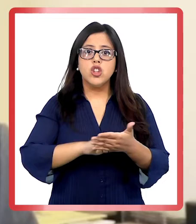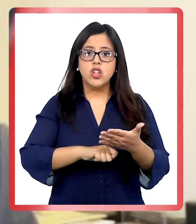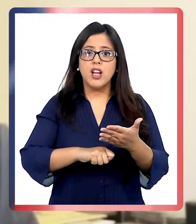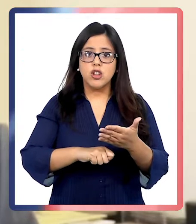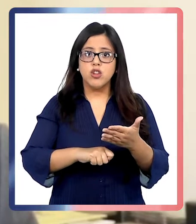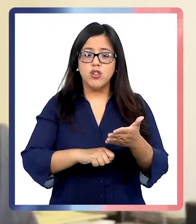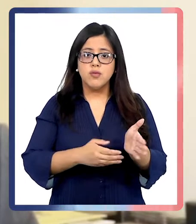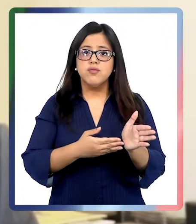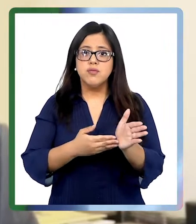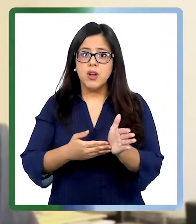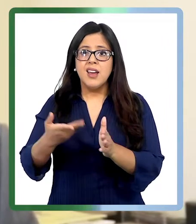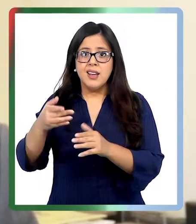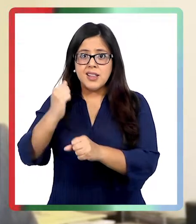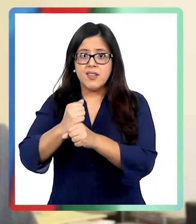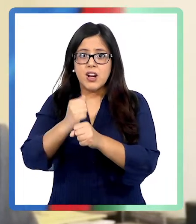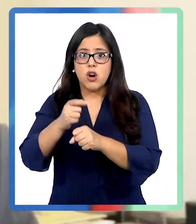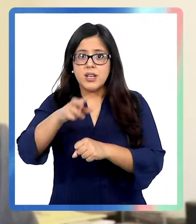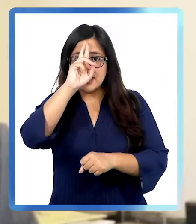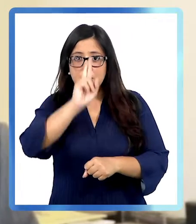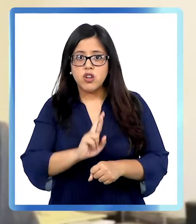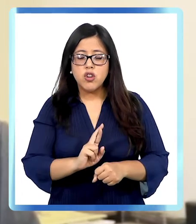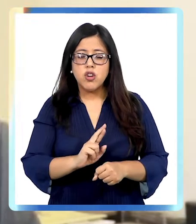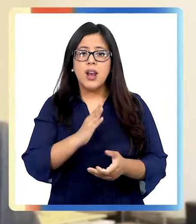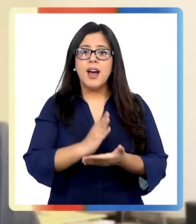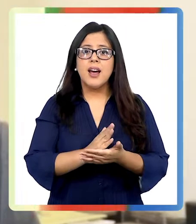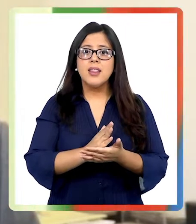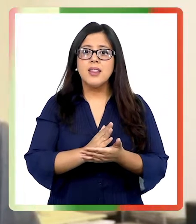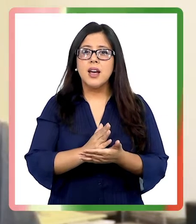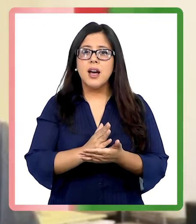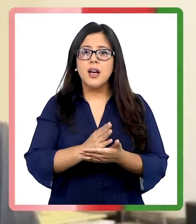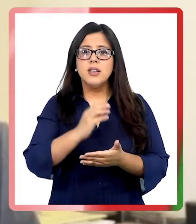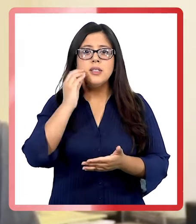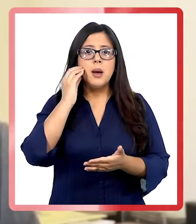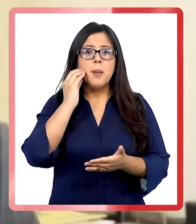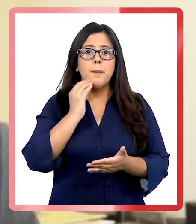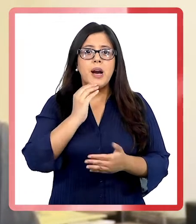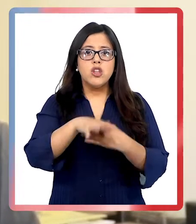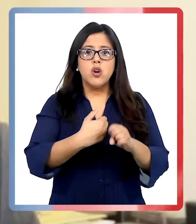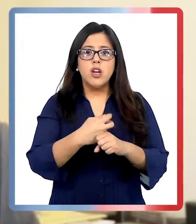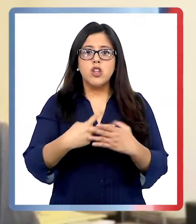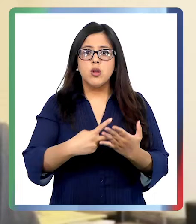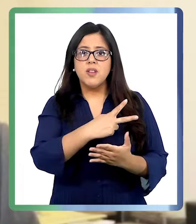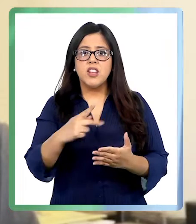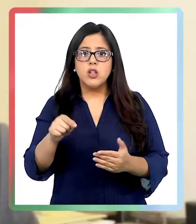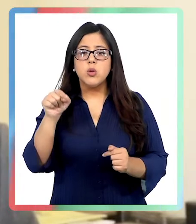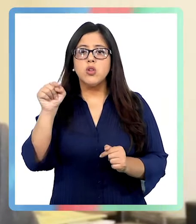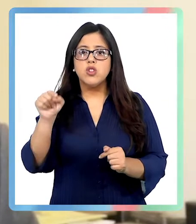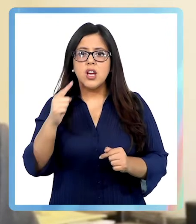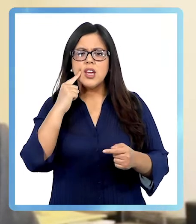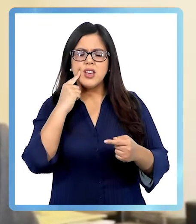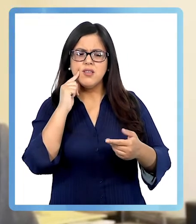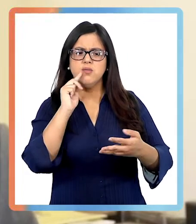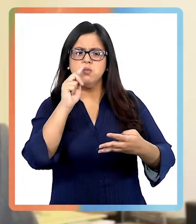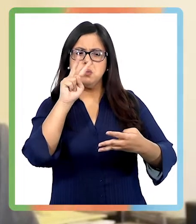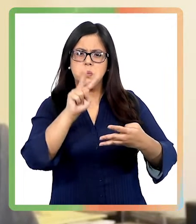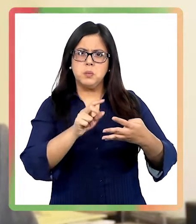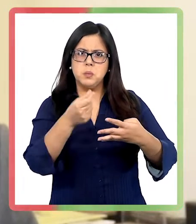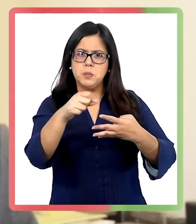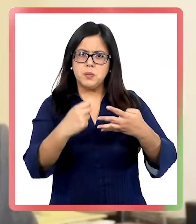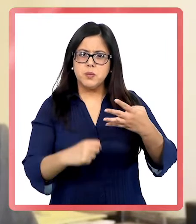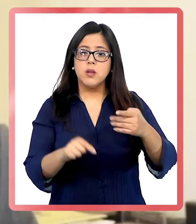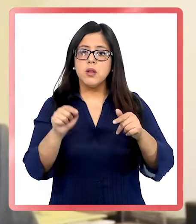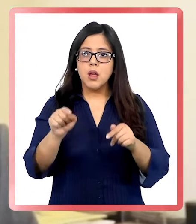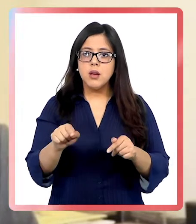no tenía el título profesional que decía poseer. La imputada obtuvo el contrato antes señalado. Se desempeñó en ese rol